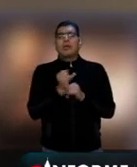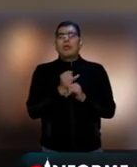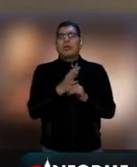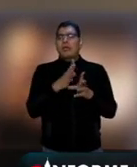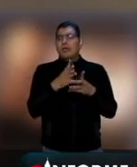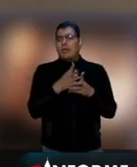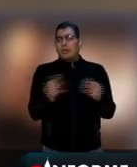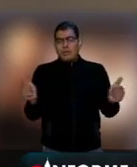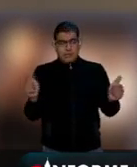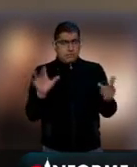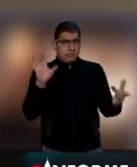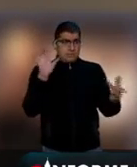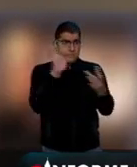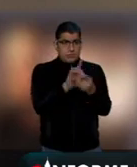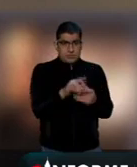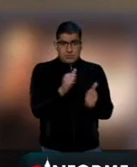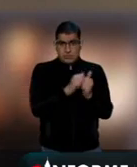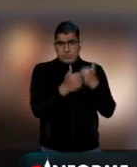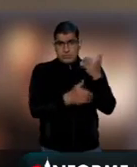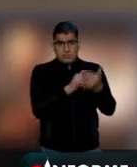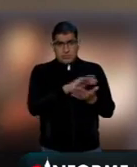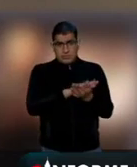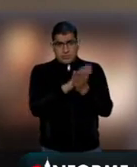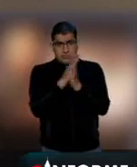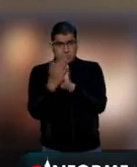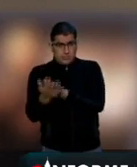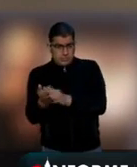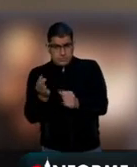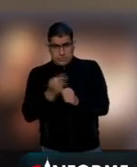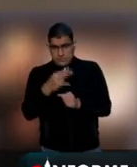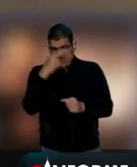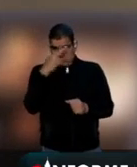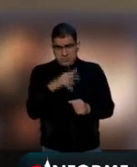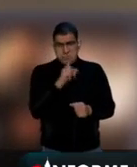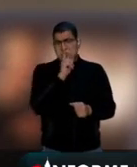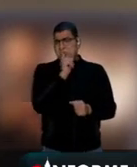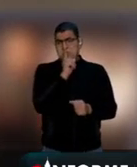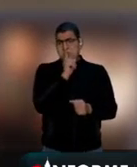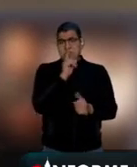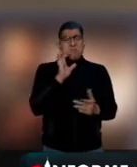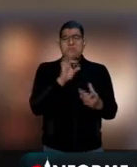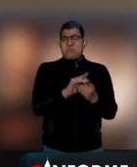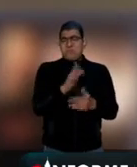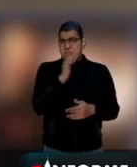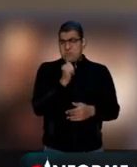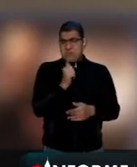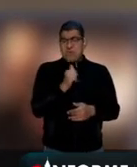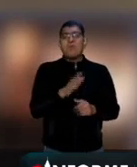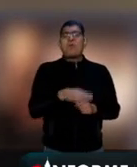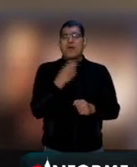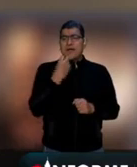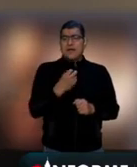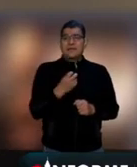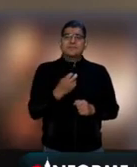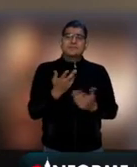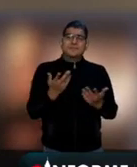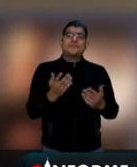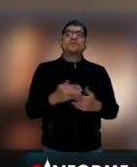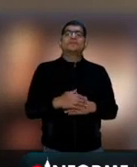conectar con el proceso de cambio que se está viviendo en el país y porque en realidad